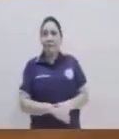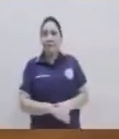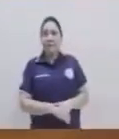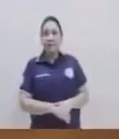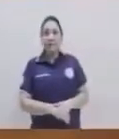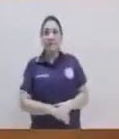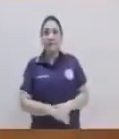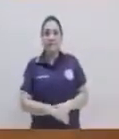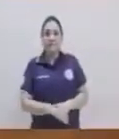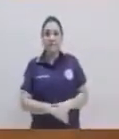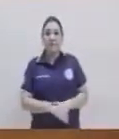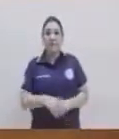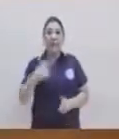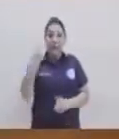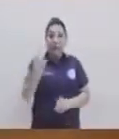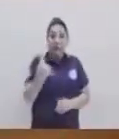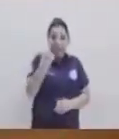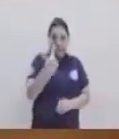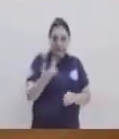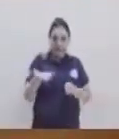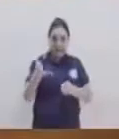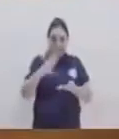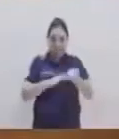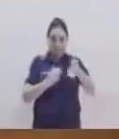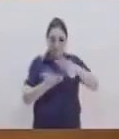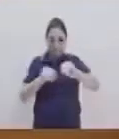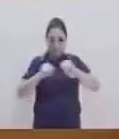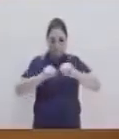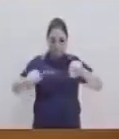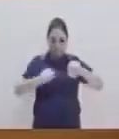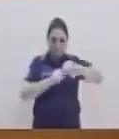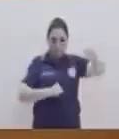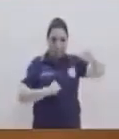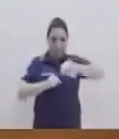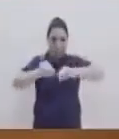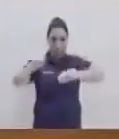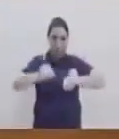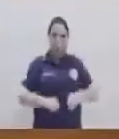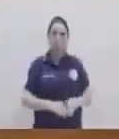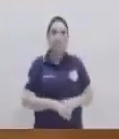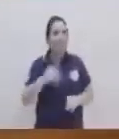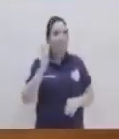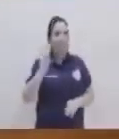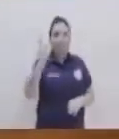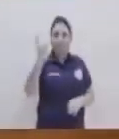vayamos haciendo lo tenemos que marcar con el marcador. Sí, así es.